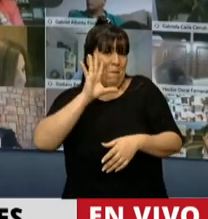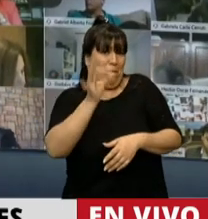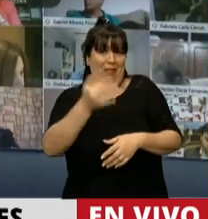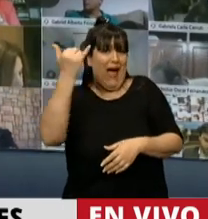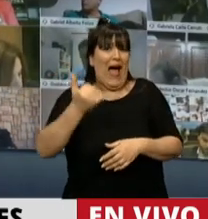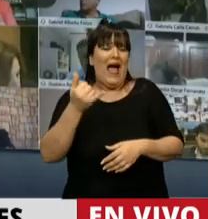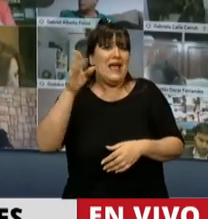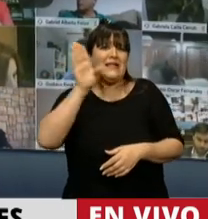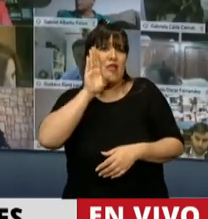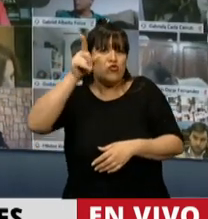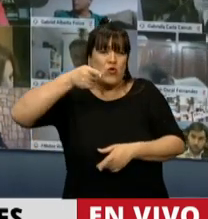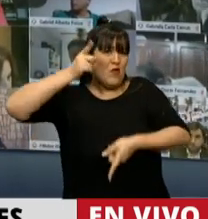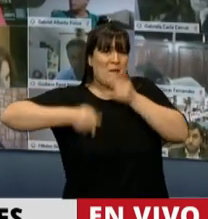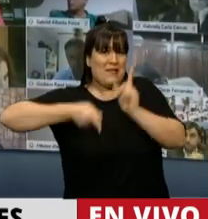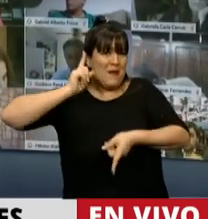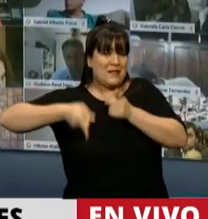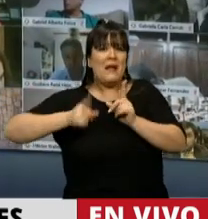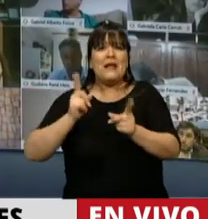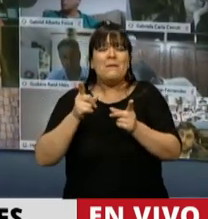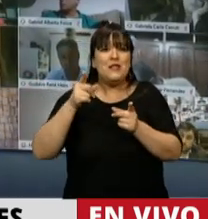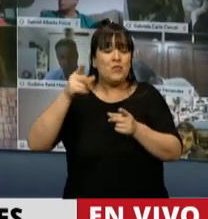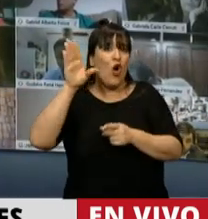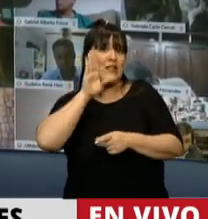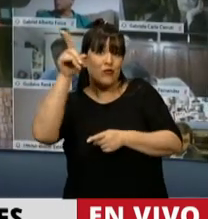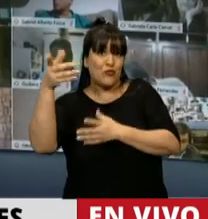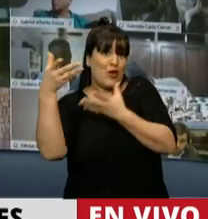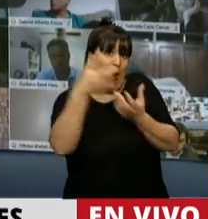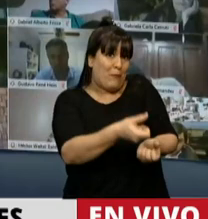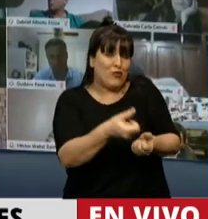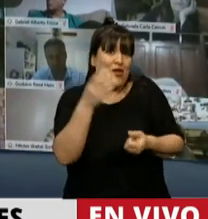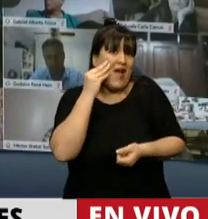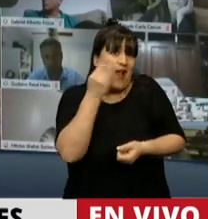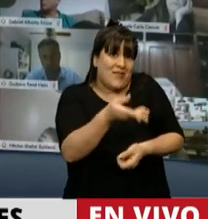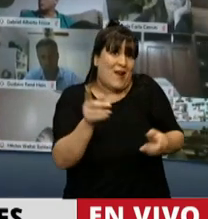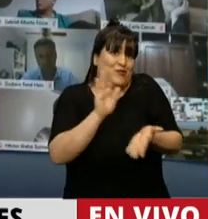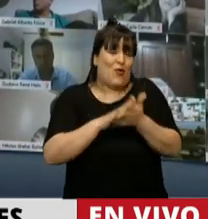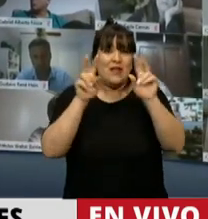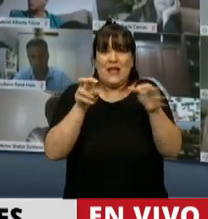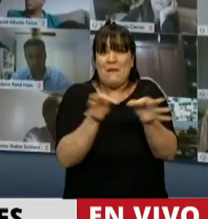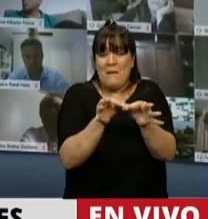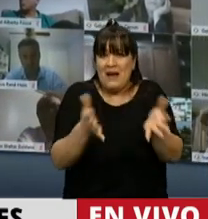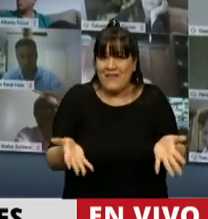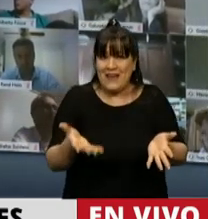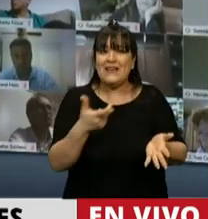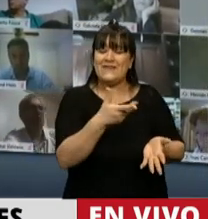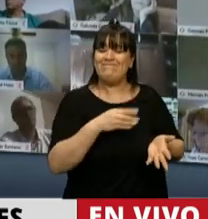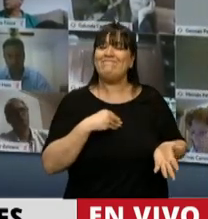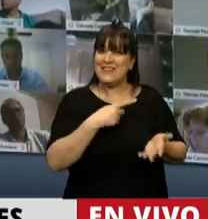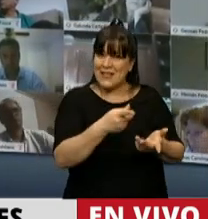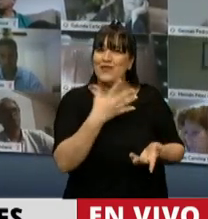que apoyó a los ingleses en Malvinas, comprendo esa sensación que siente el diputado,